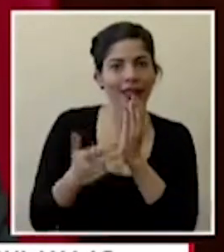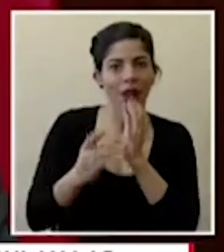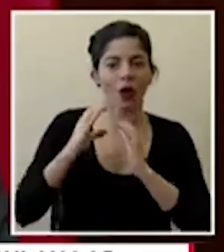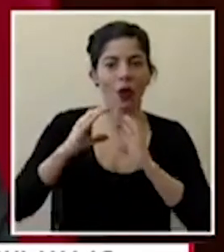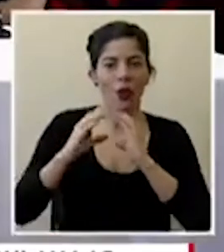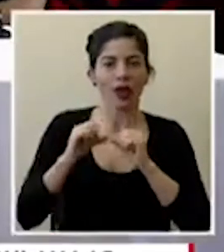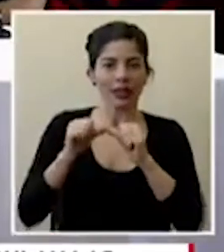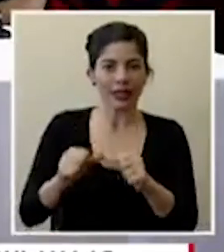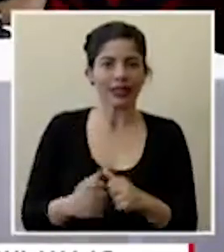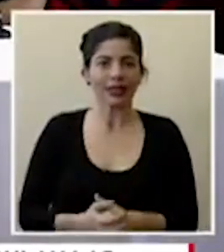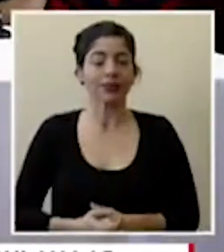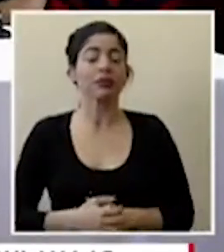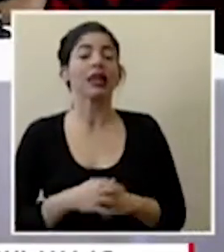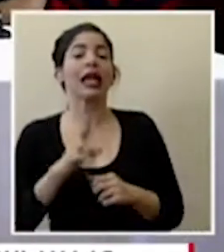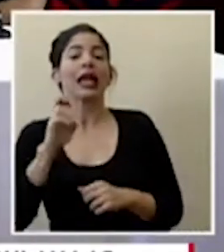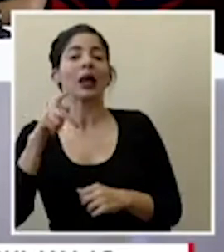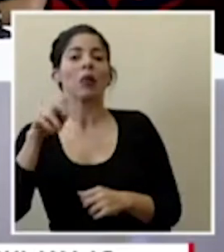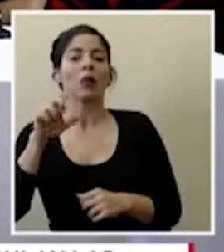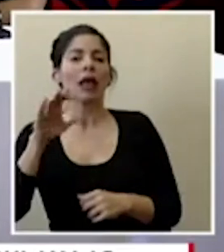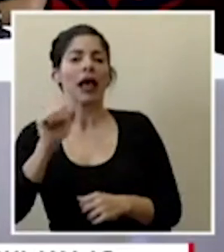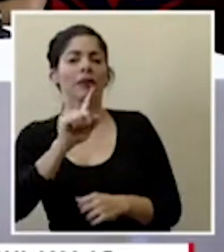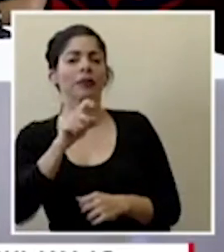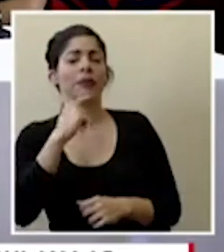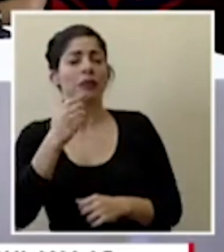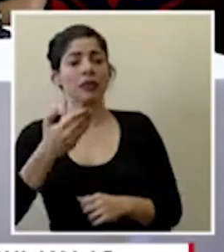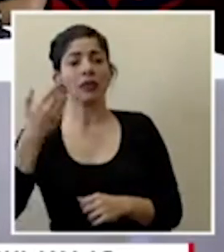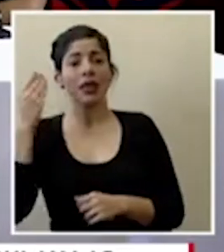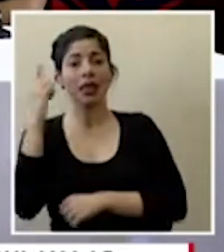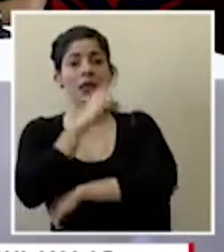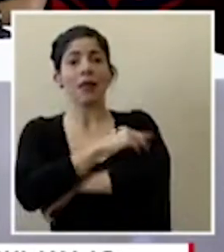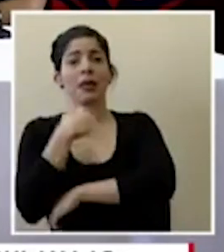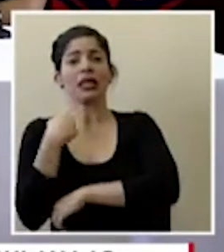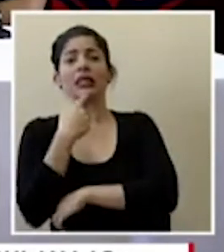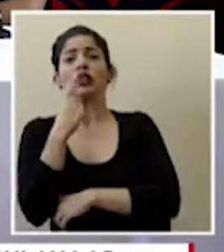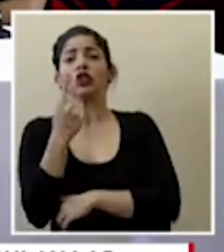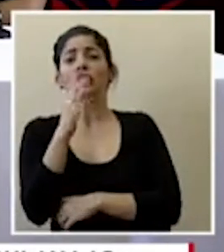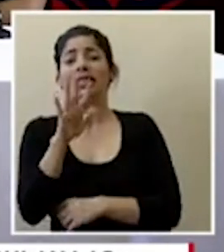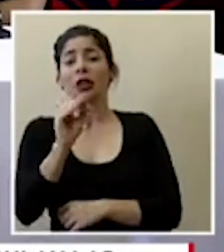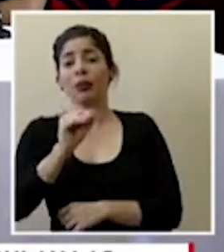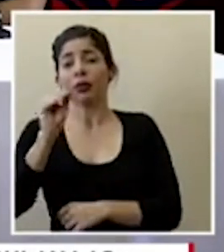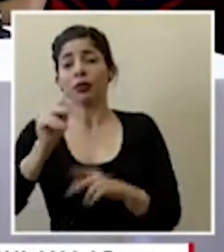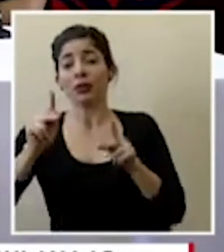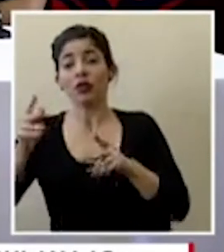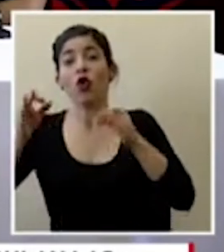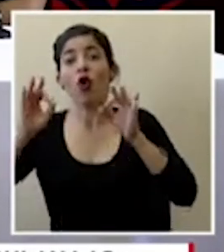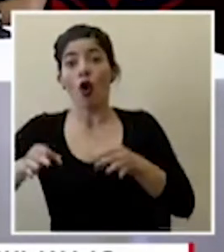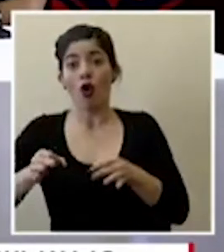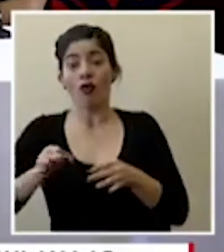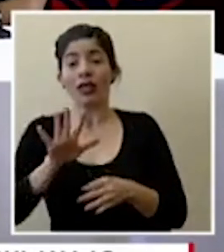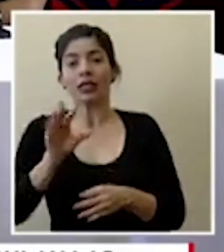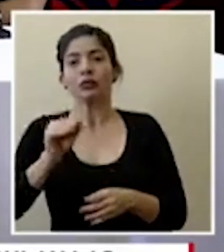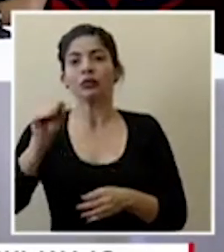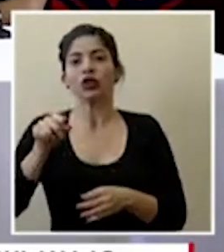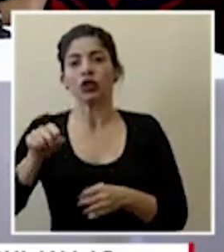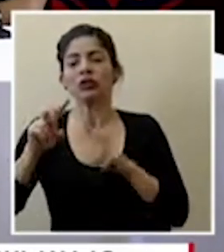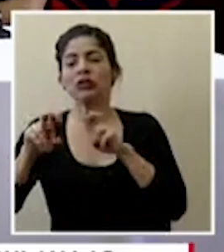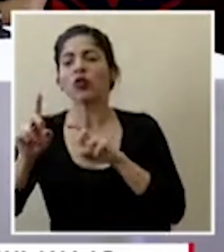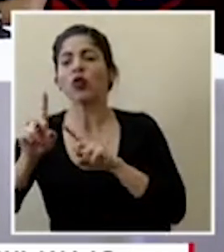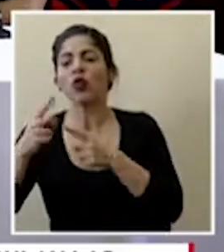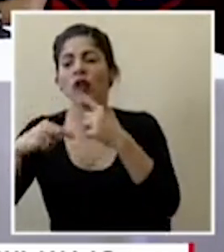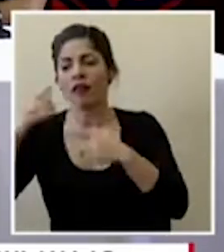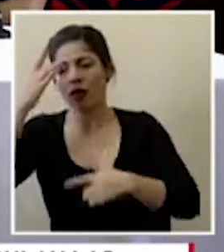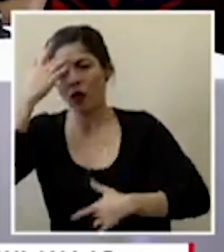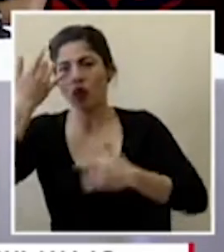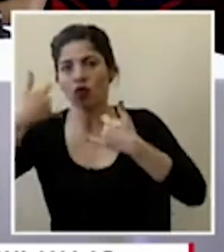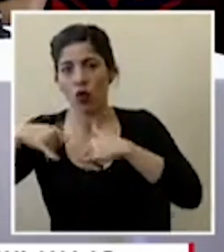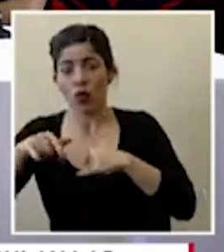la república consulta días atrás el ministro indicó que sólo el cinco por ciento de los casos confirmados aún se le está investigando el nexo la